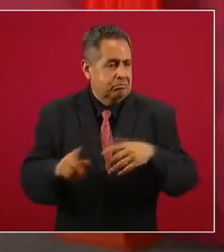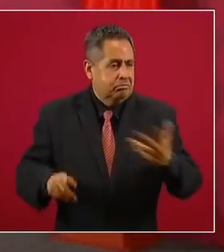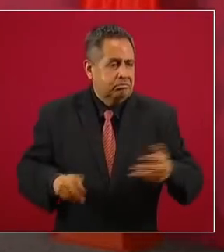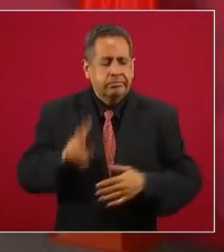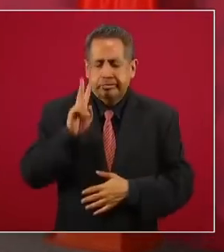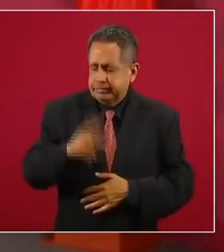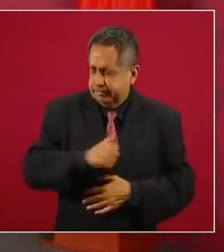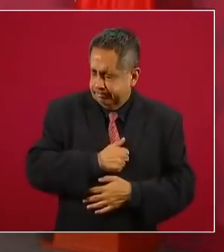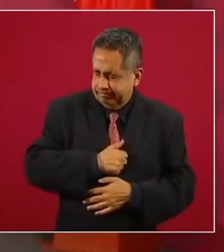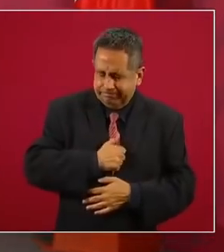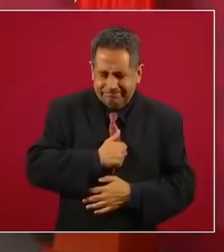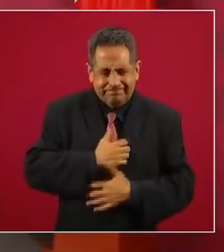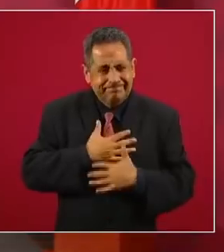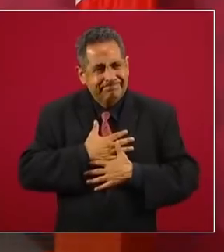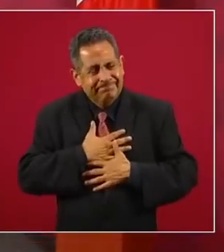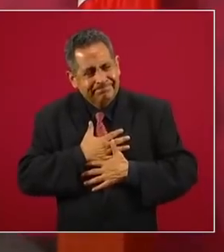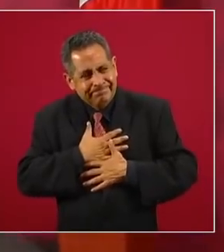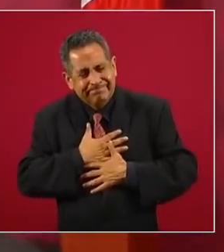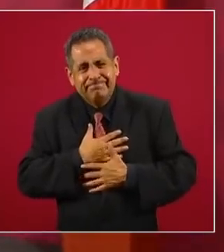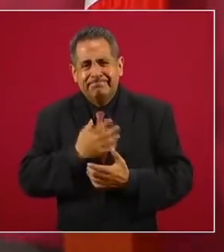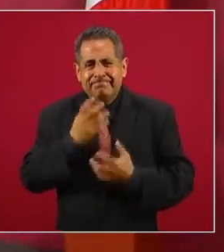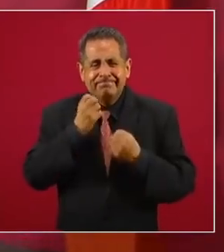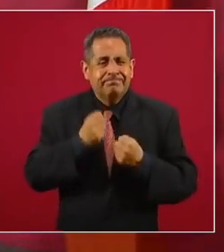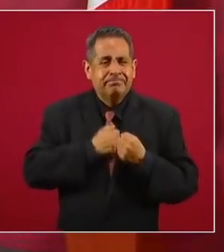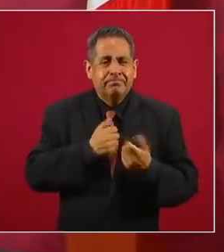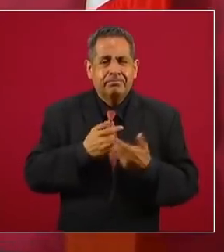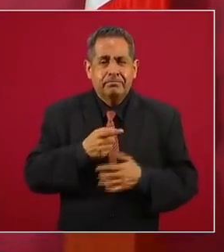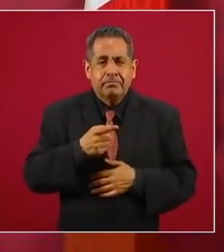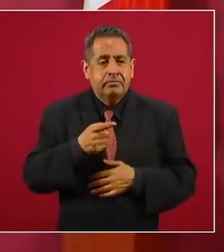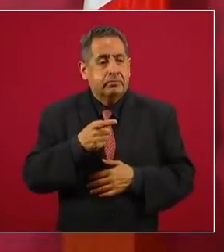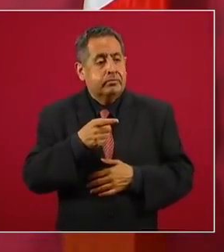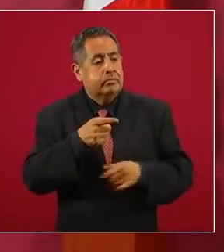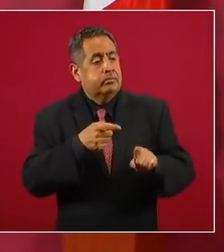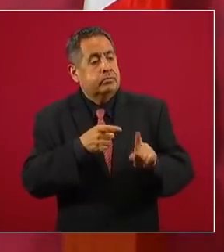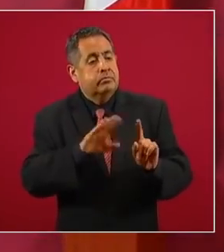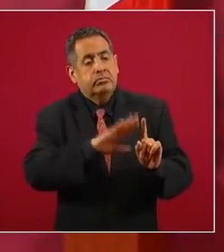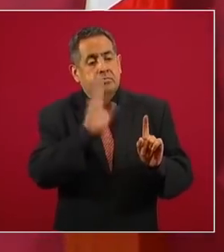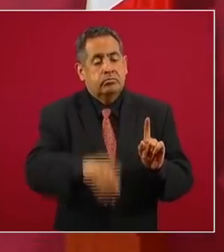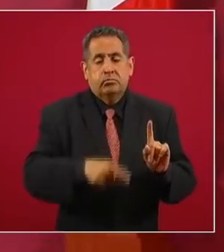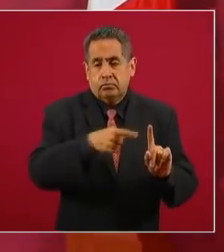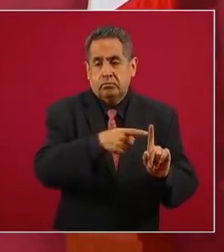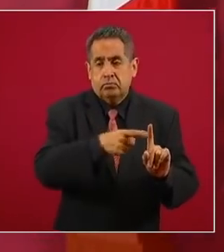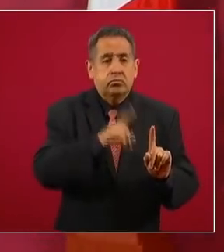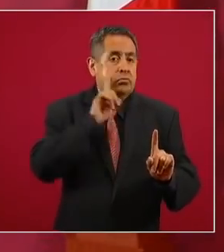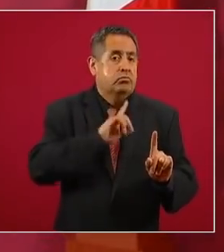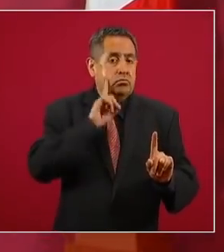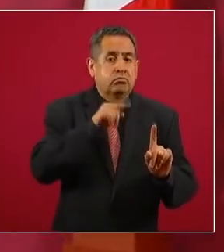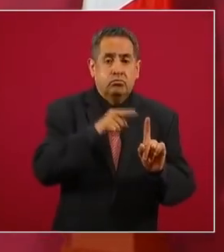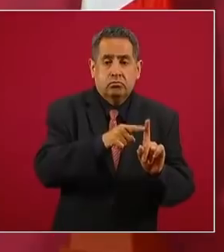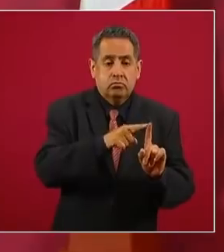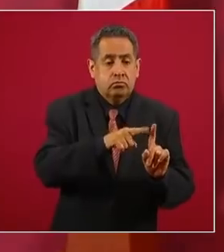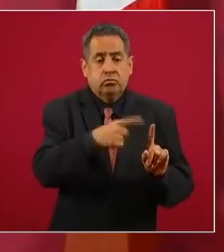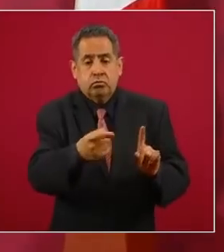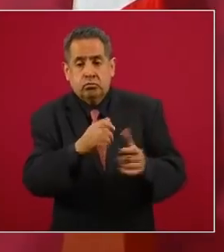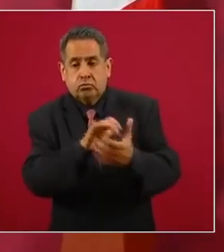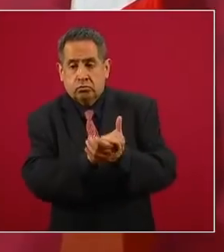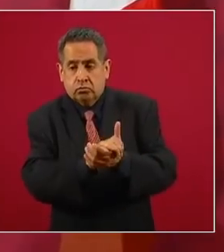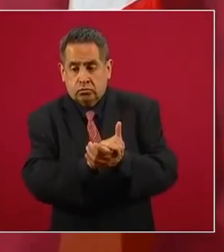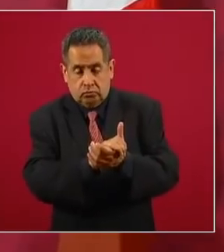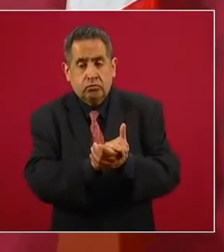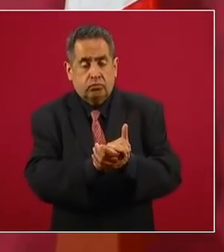Lamento mucho el que haya perdido la vida una mujer, que su esposo,